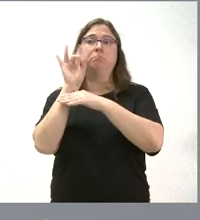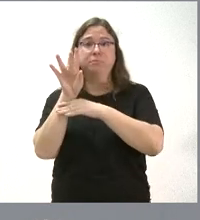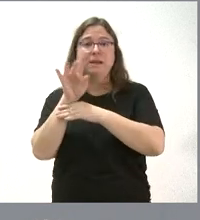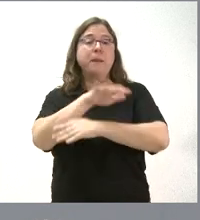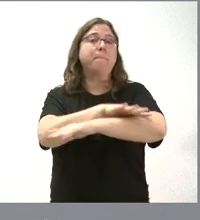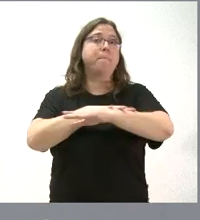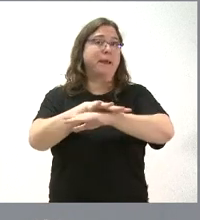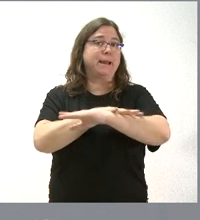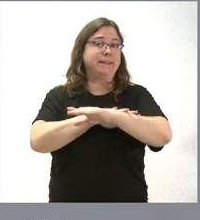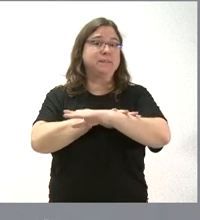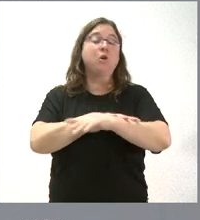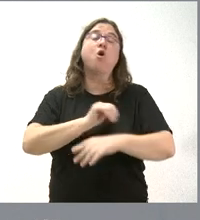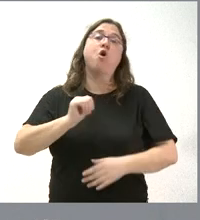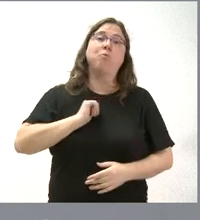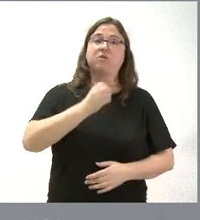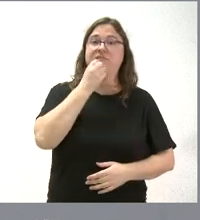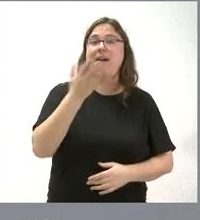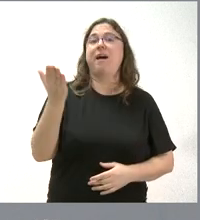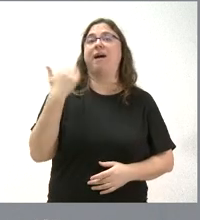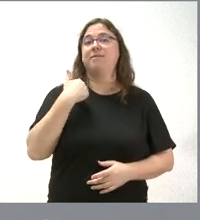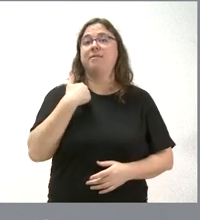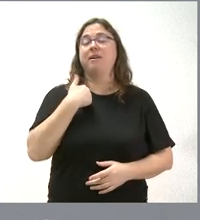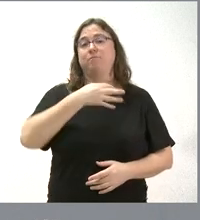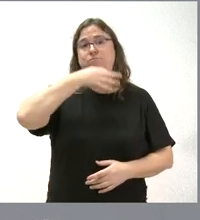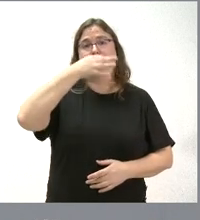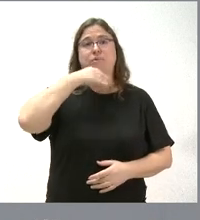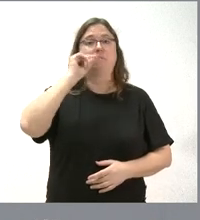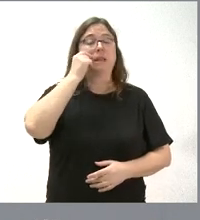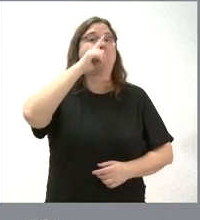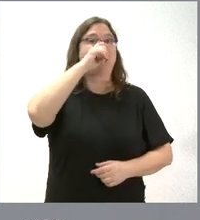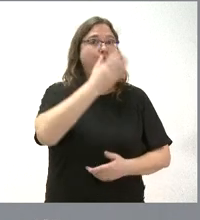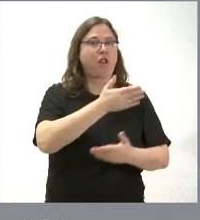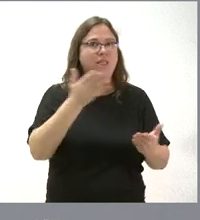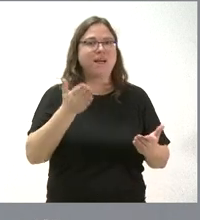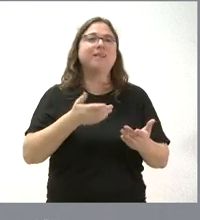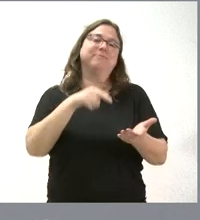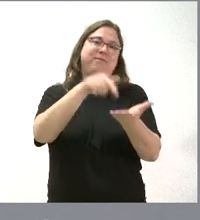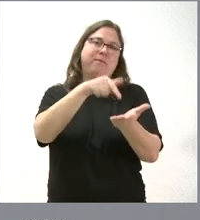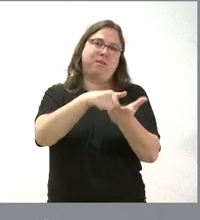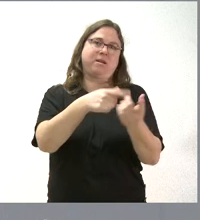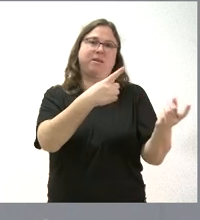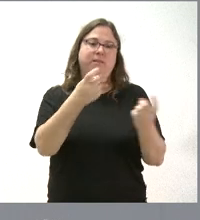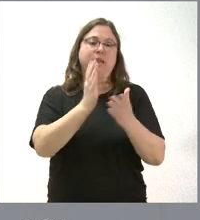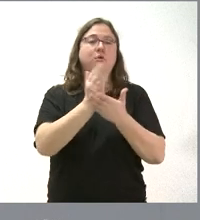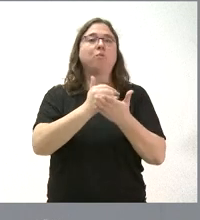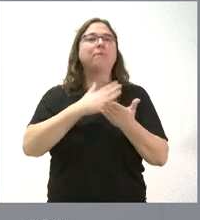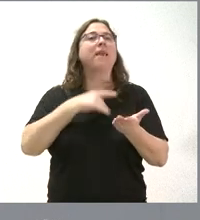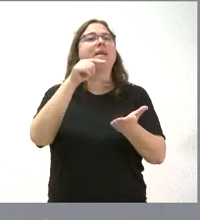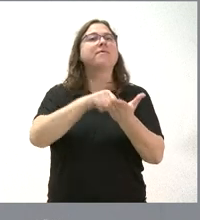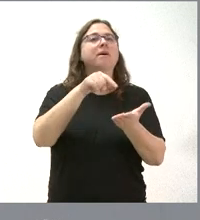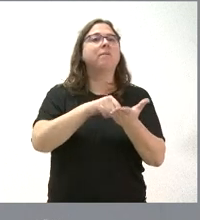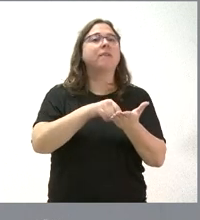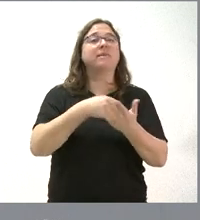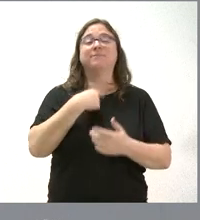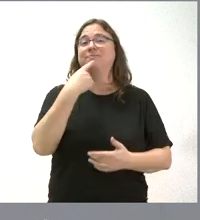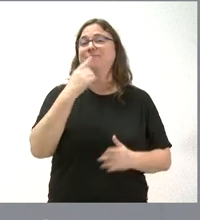ministros, pues era una buena oportunidad ayer, en la intervención del presidente de la Junta de Castellón, de recordar esas demandas que tenemos como comunidad autónoma. Son demandas que, como